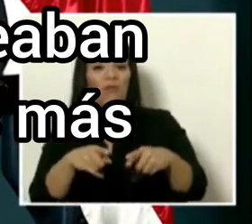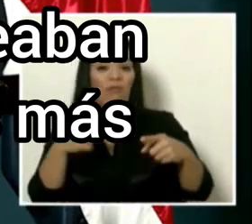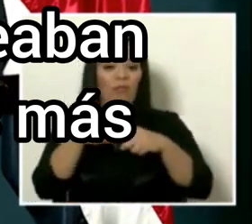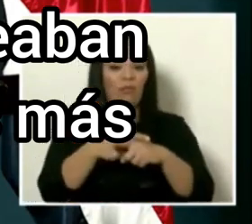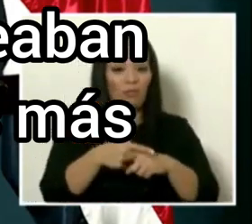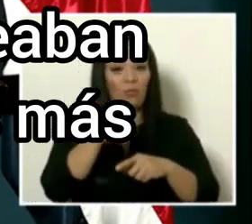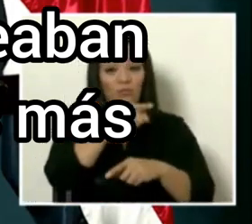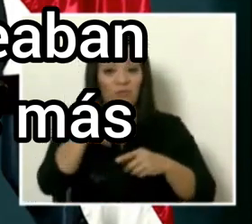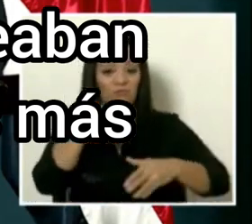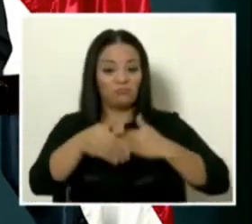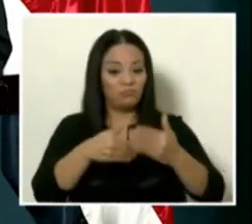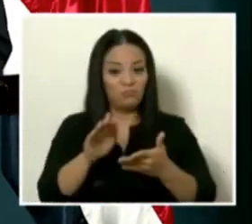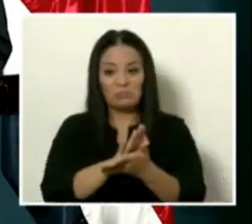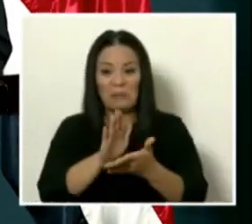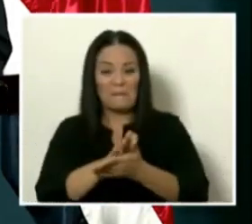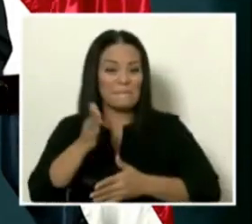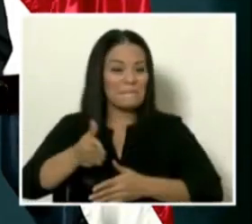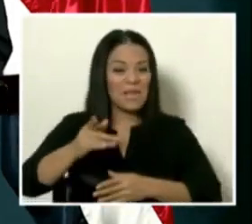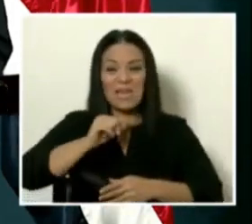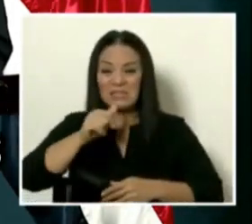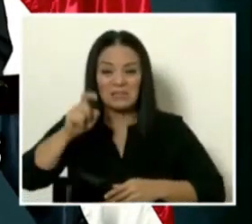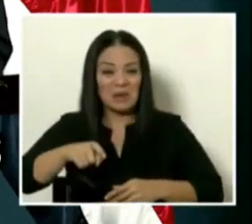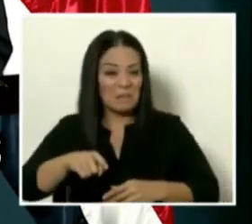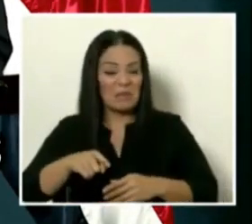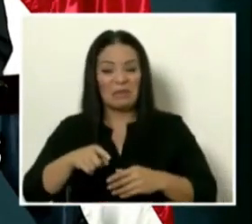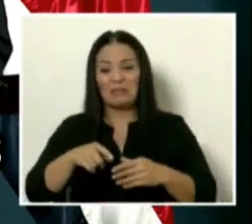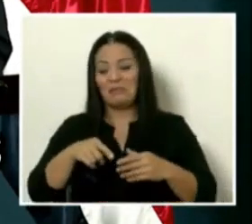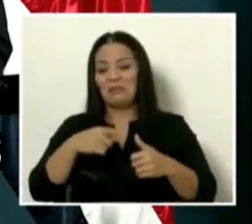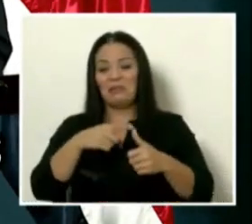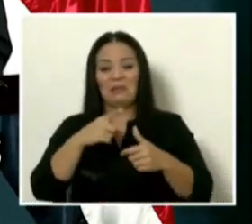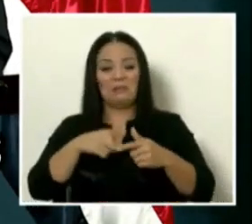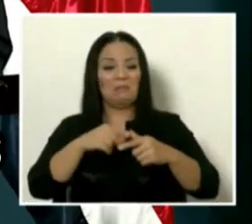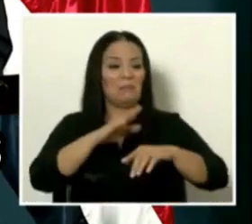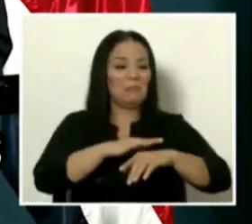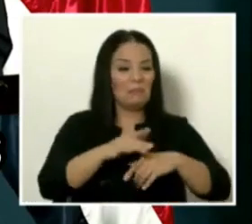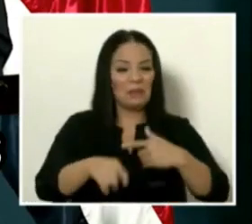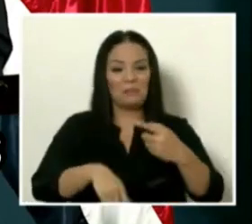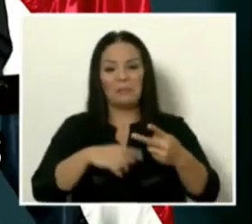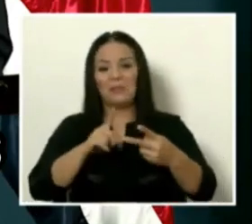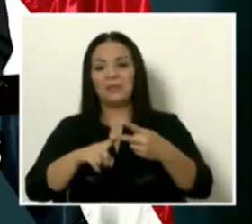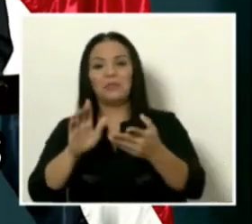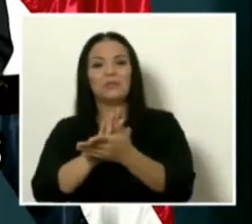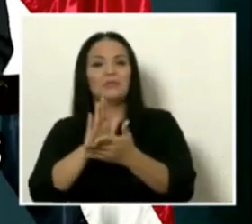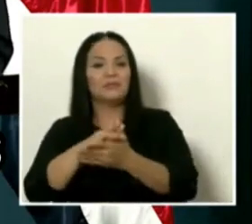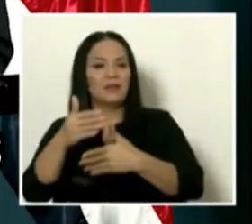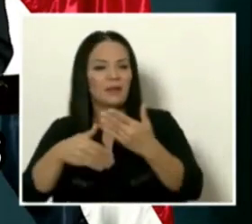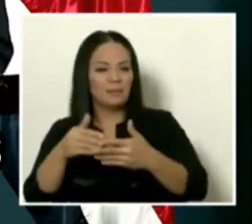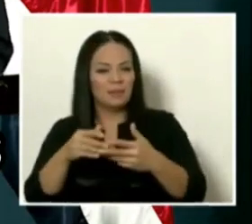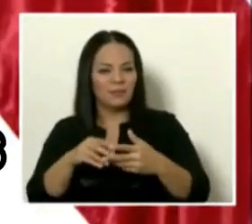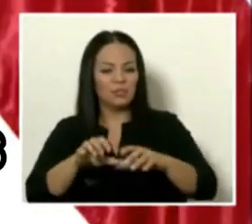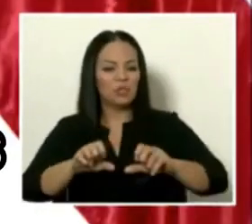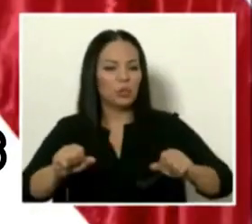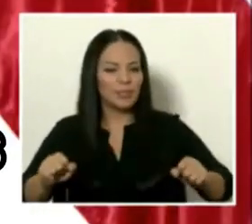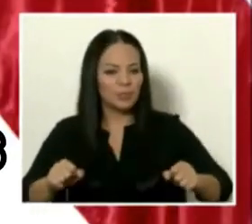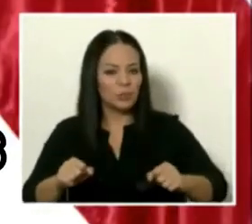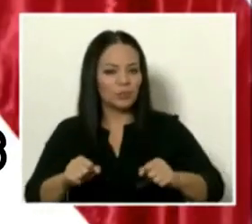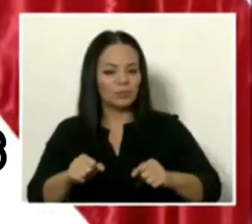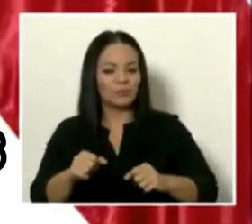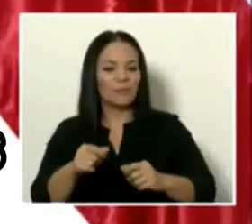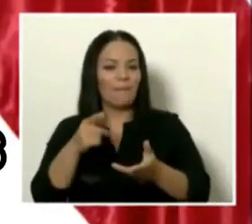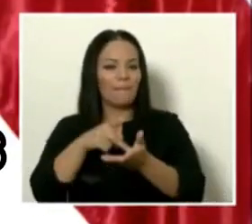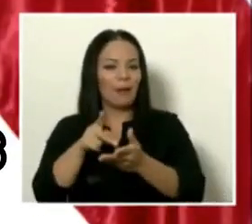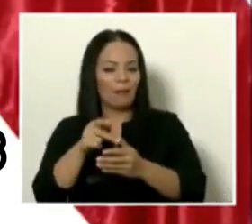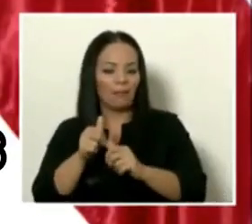innecesariamente, permitología, tramitología, mordidas y chorizos, avísenos.